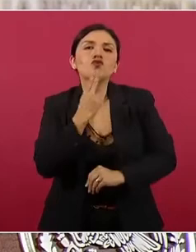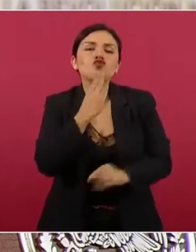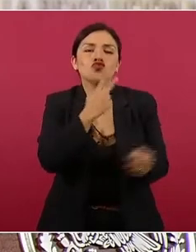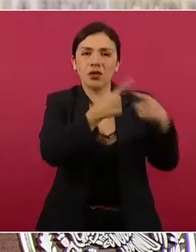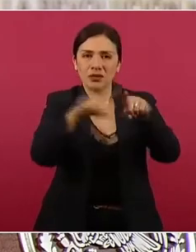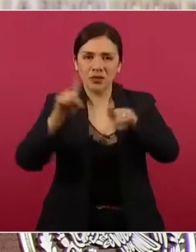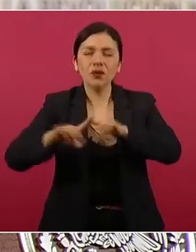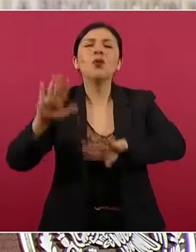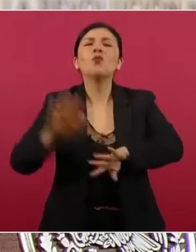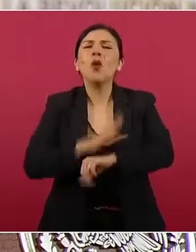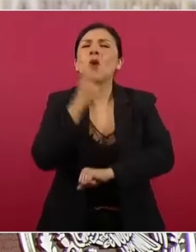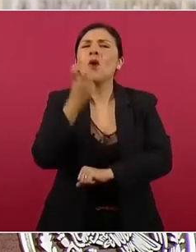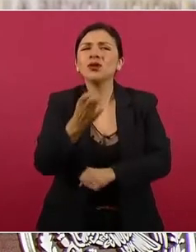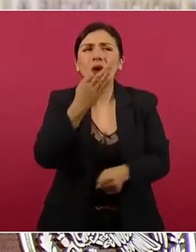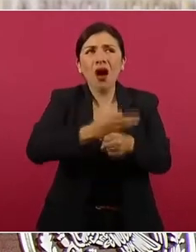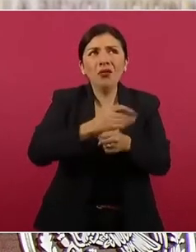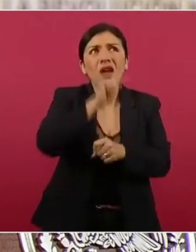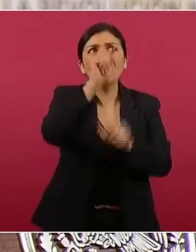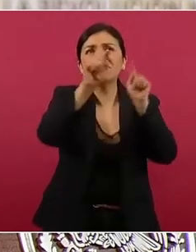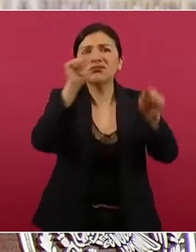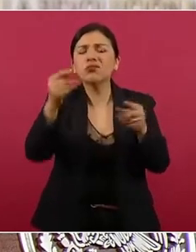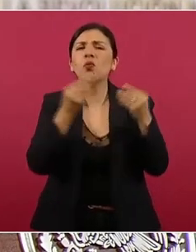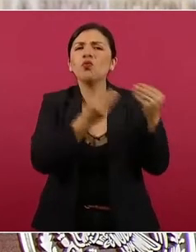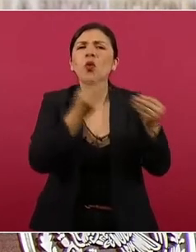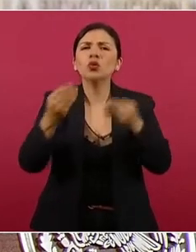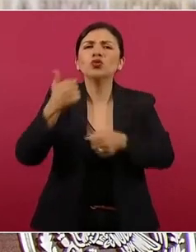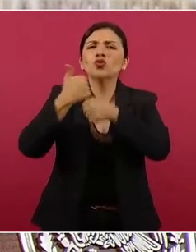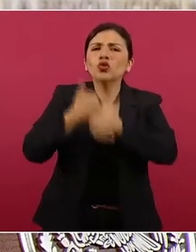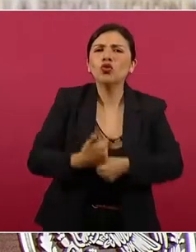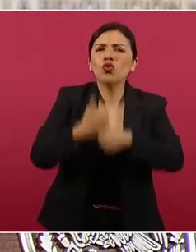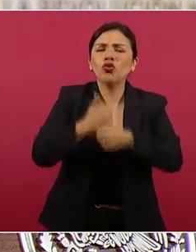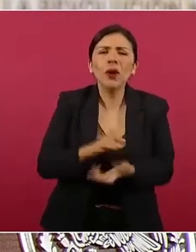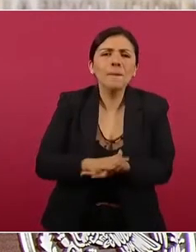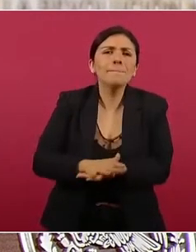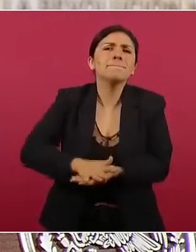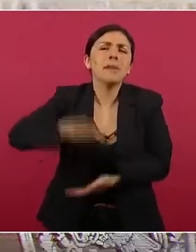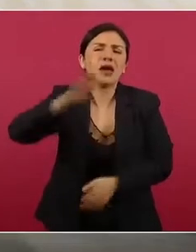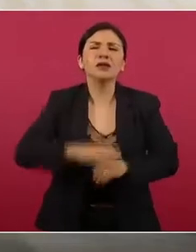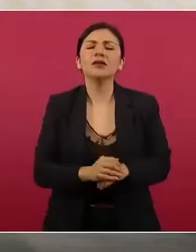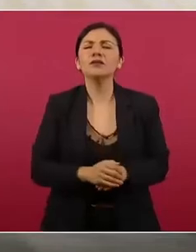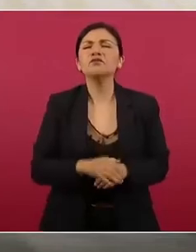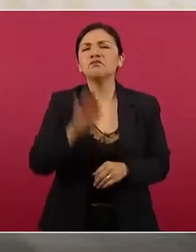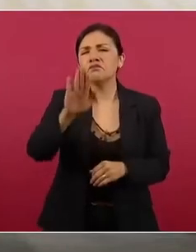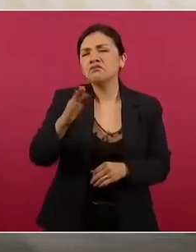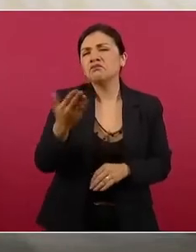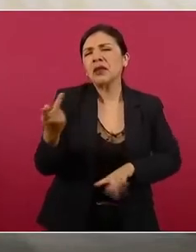por eso están padeciendo muchos más. Bueno,